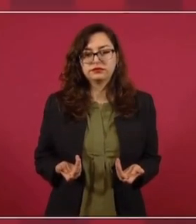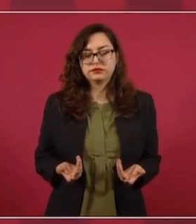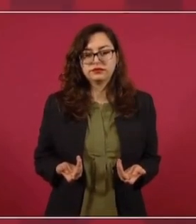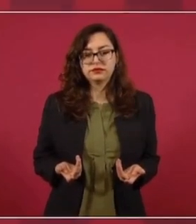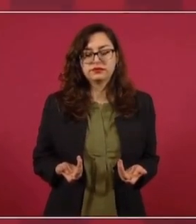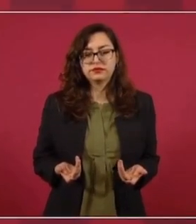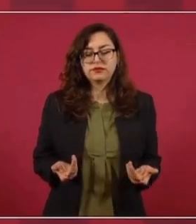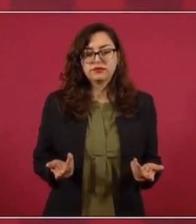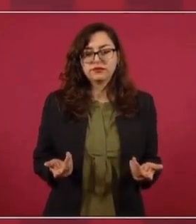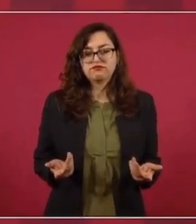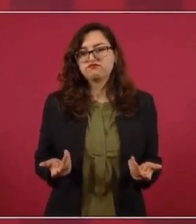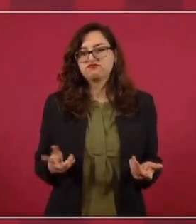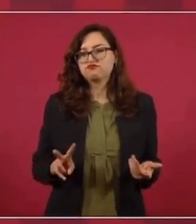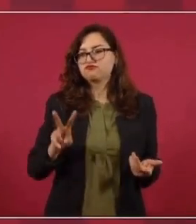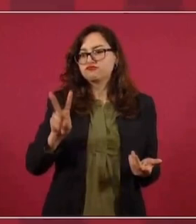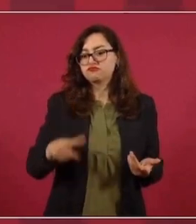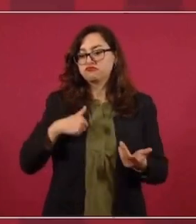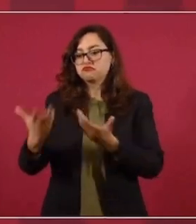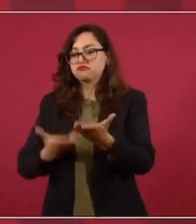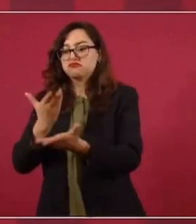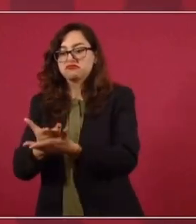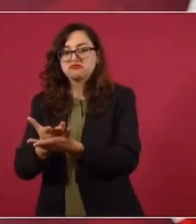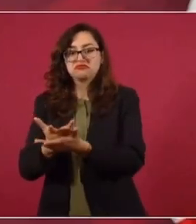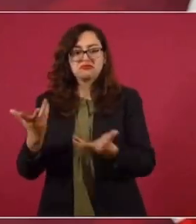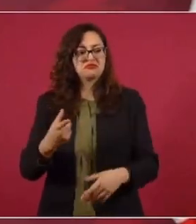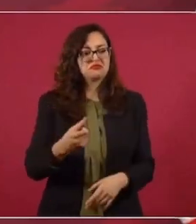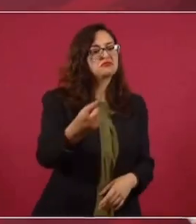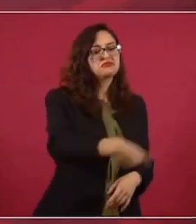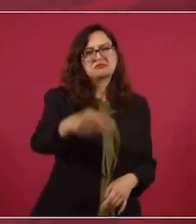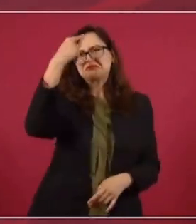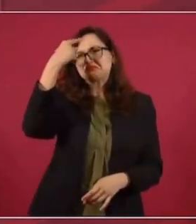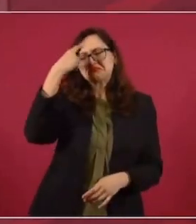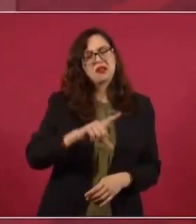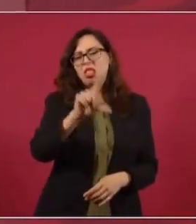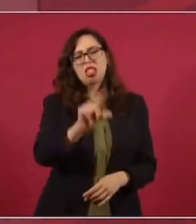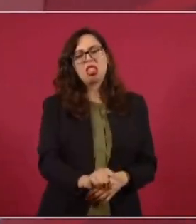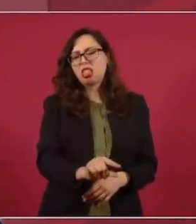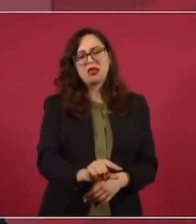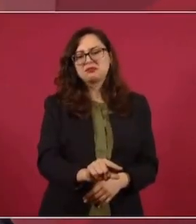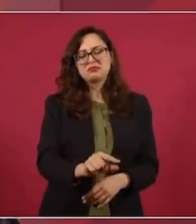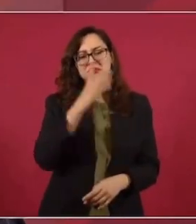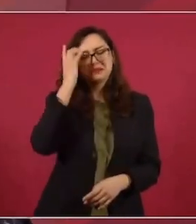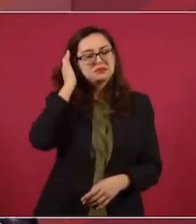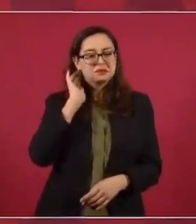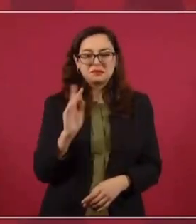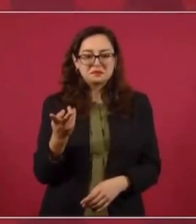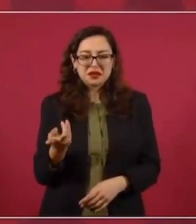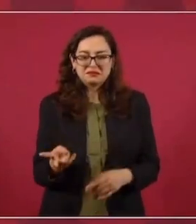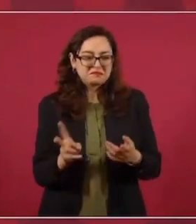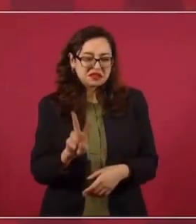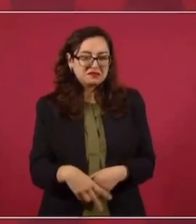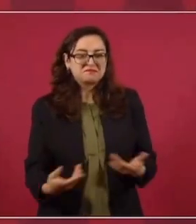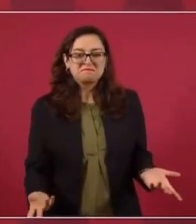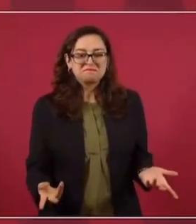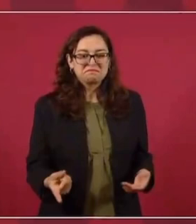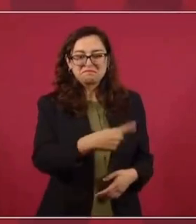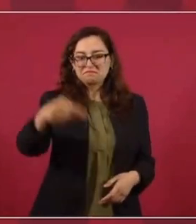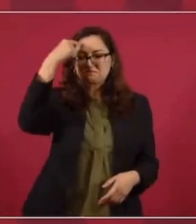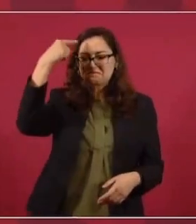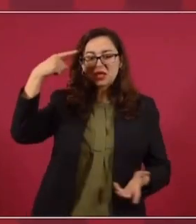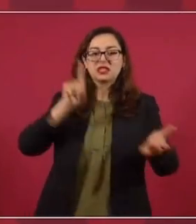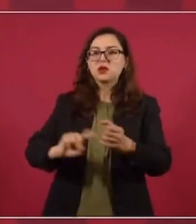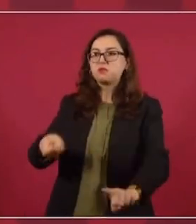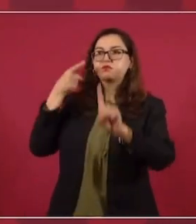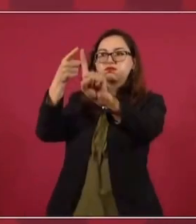Una vulgaridad mental, que se padece cuando no hay convicciones, cuando no hay